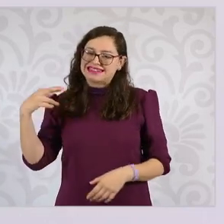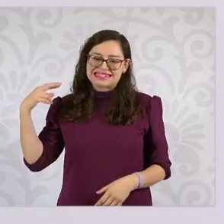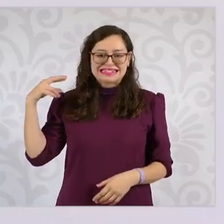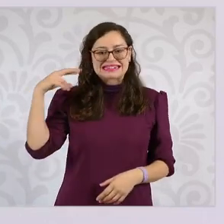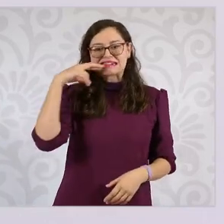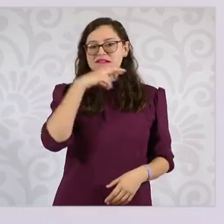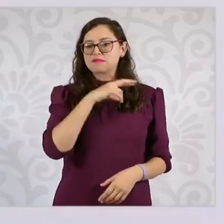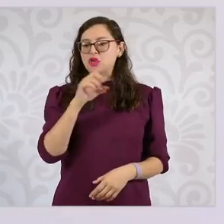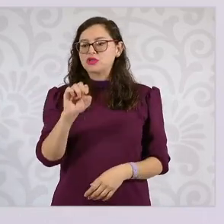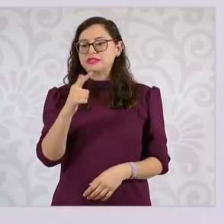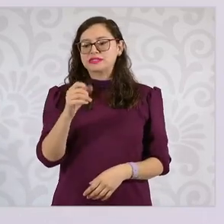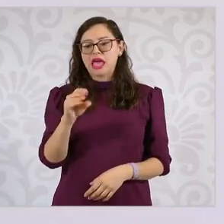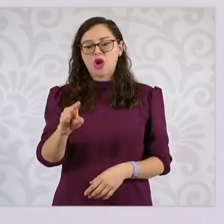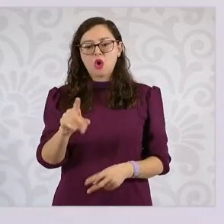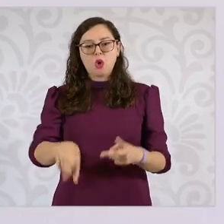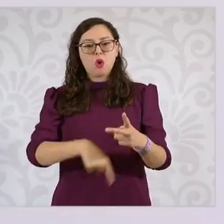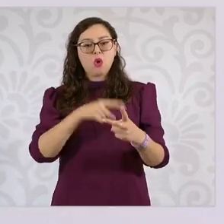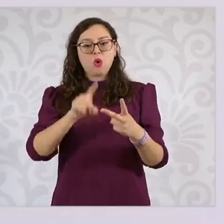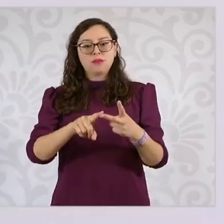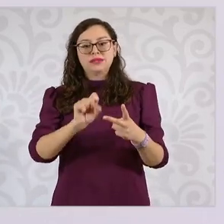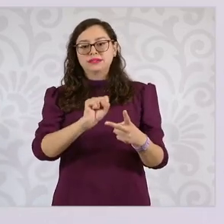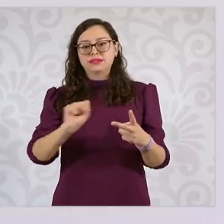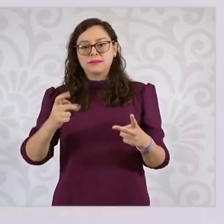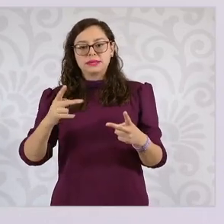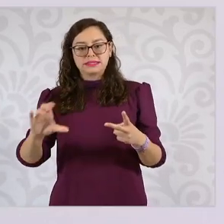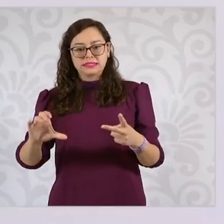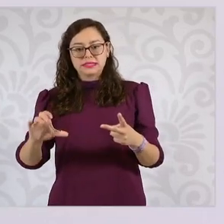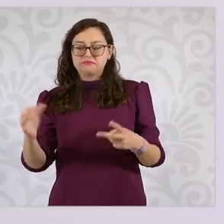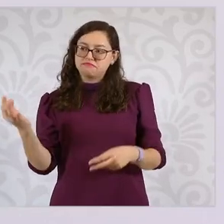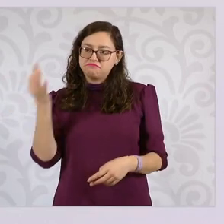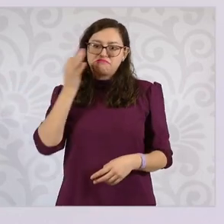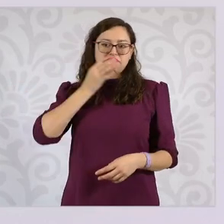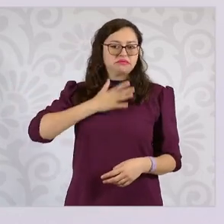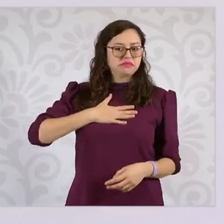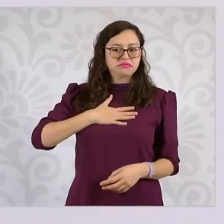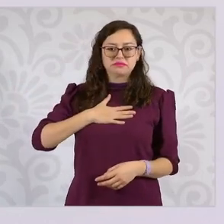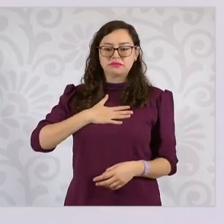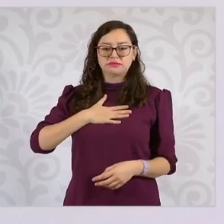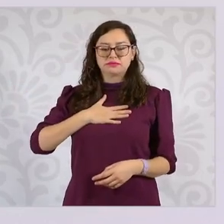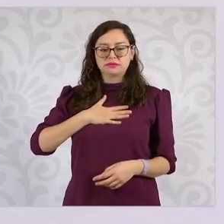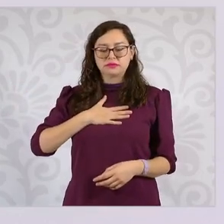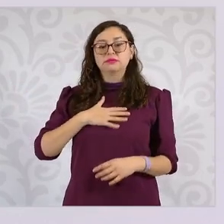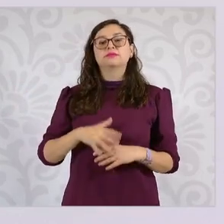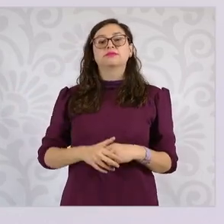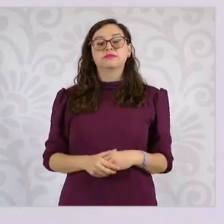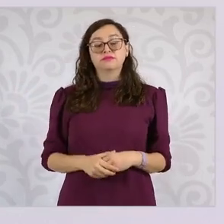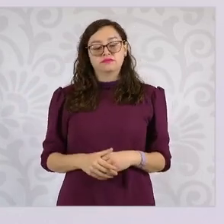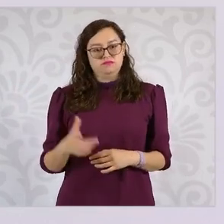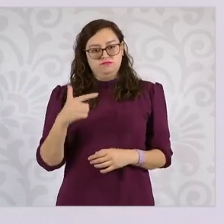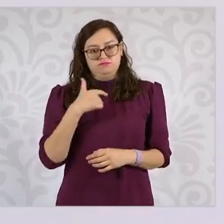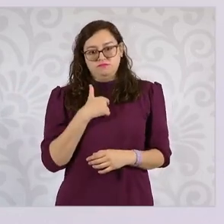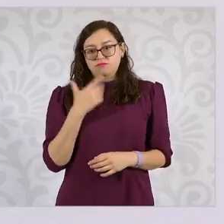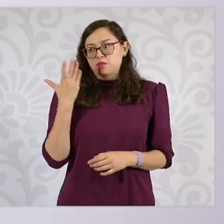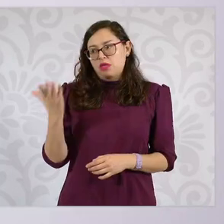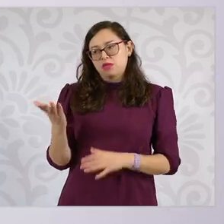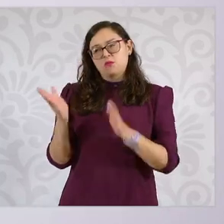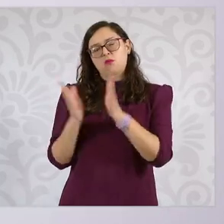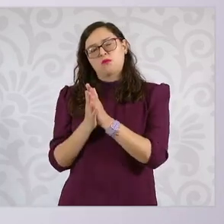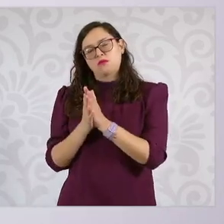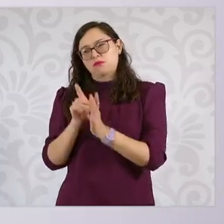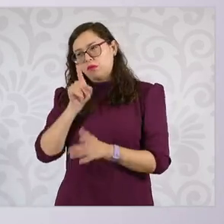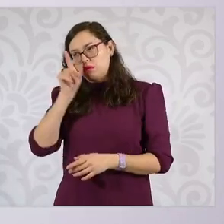de Gobernación y el secretario de Seguridad Ciudadana. Le pedí a Rosé Isela que estuviera